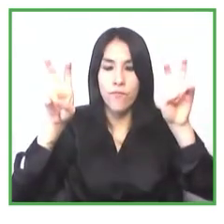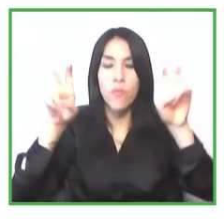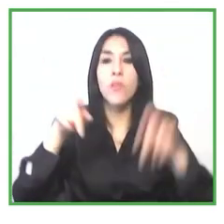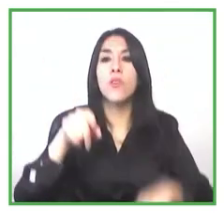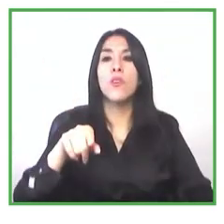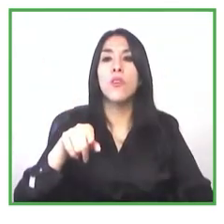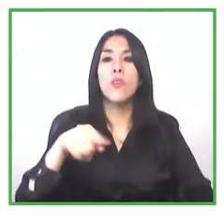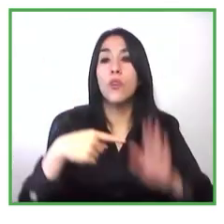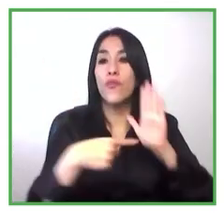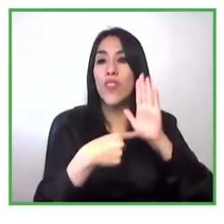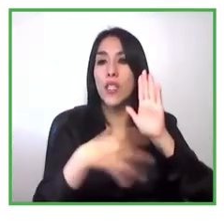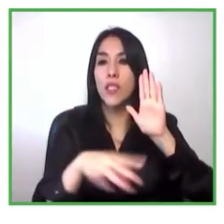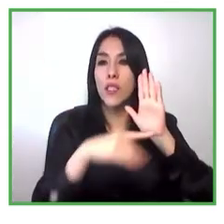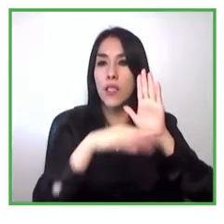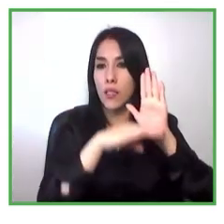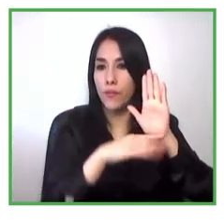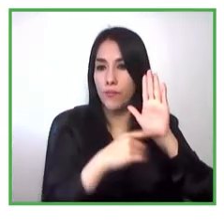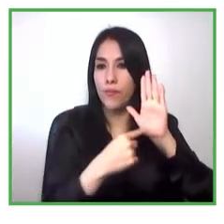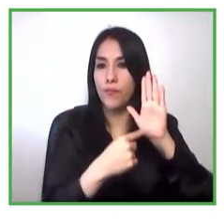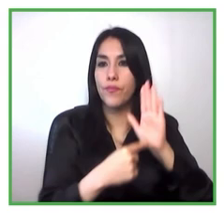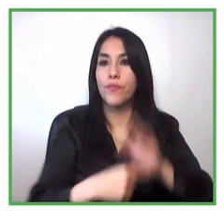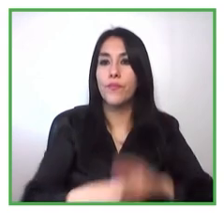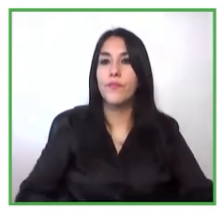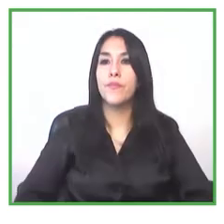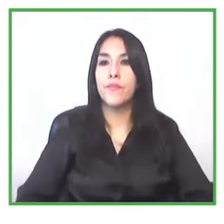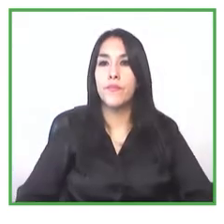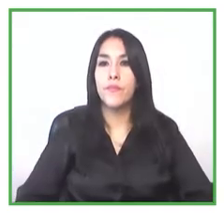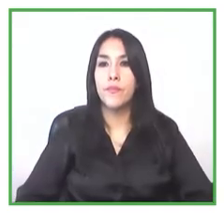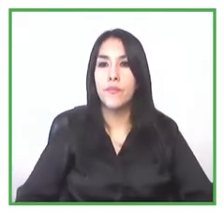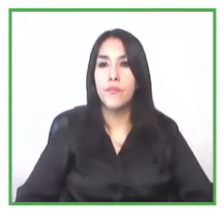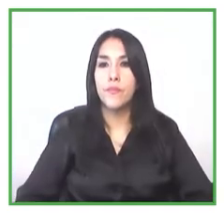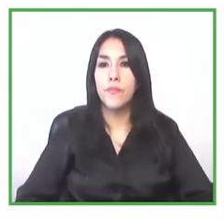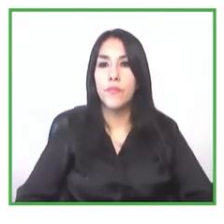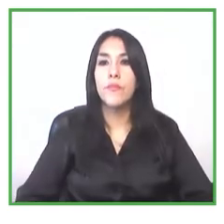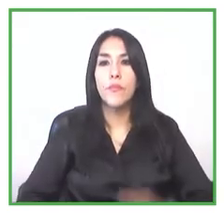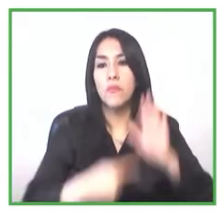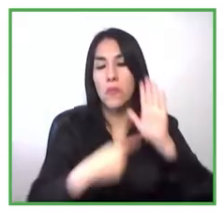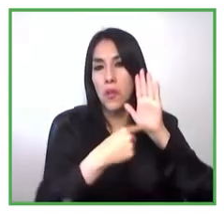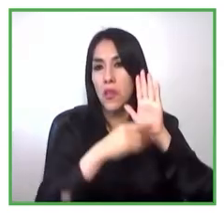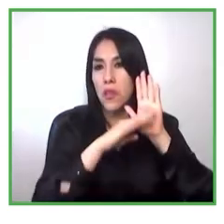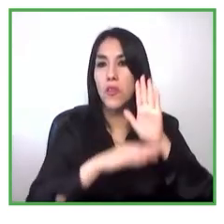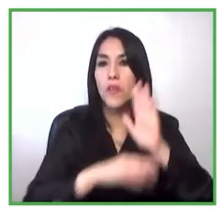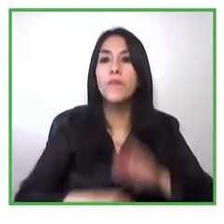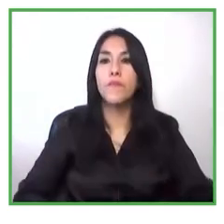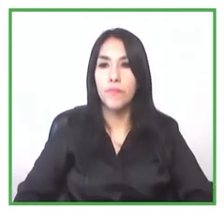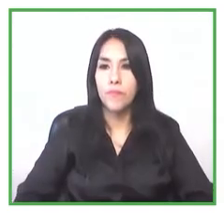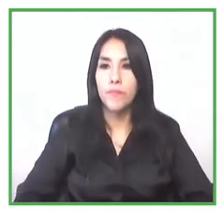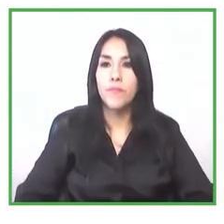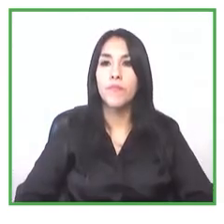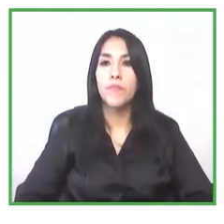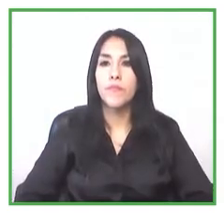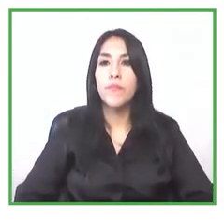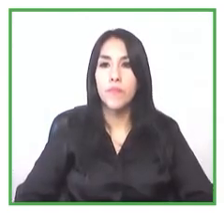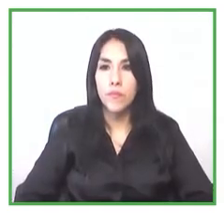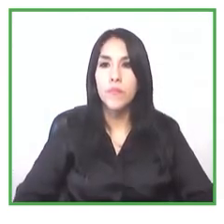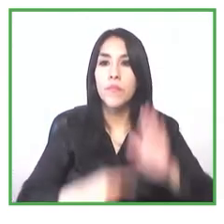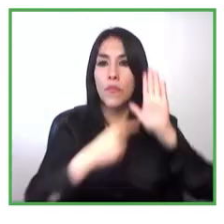actualmente en Colombia no es posible tener acceso a ninguna base de datos en registro oficial